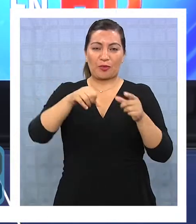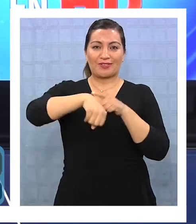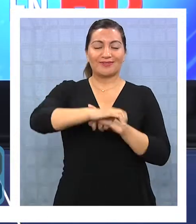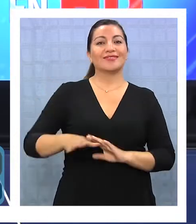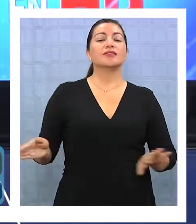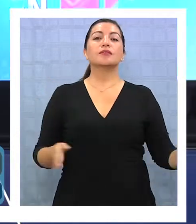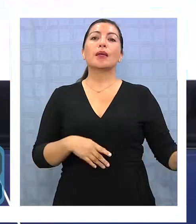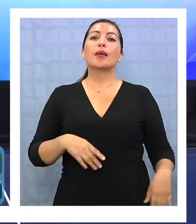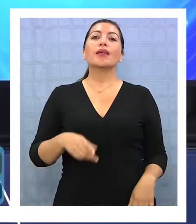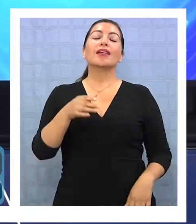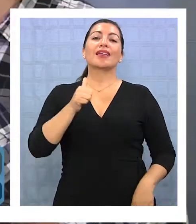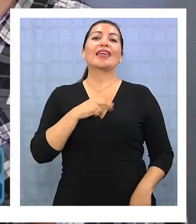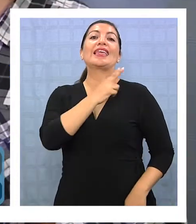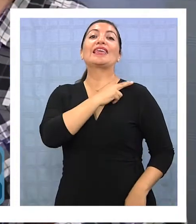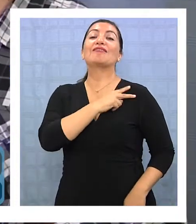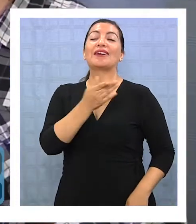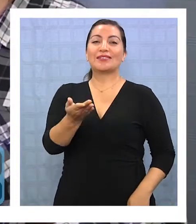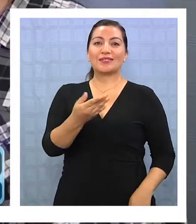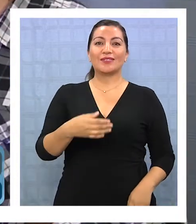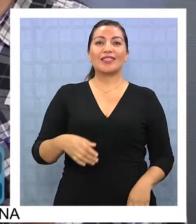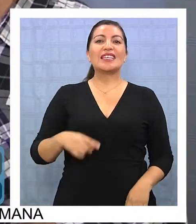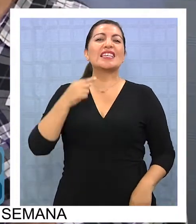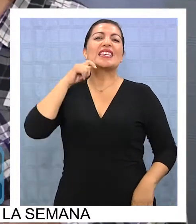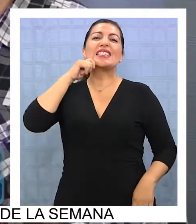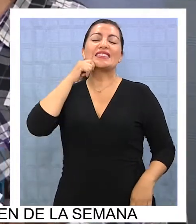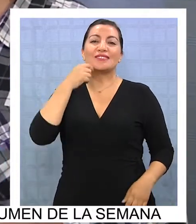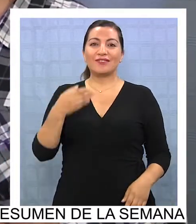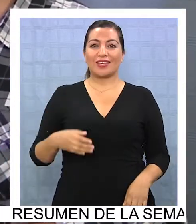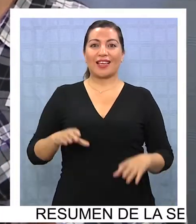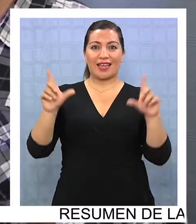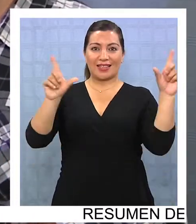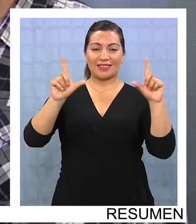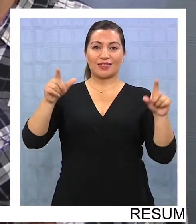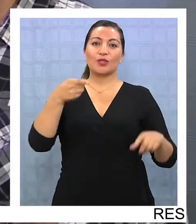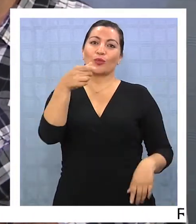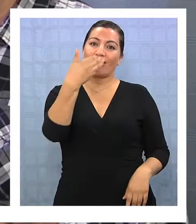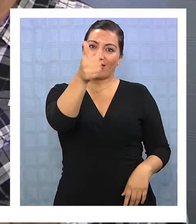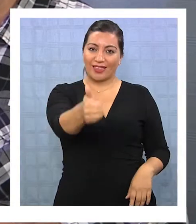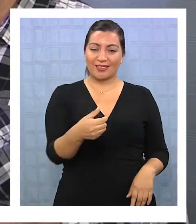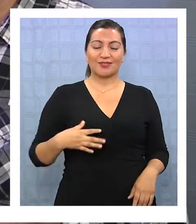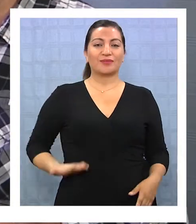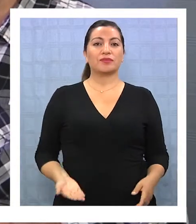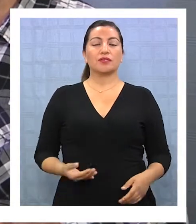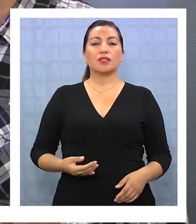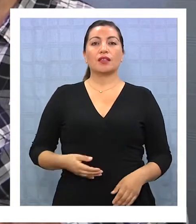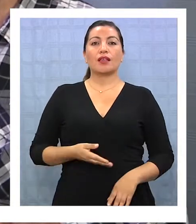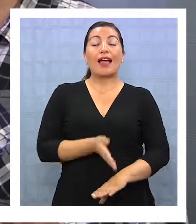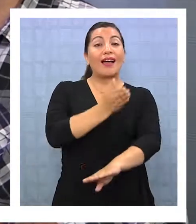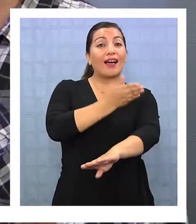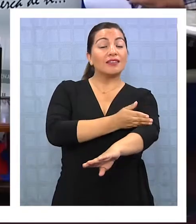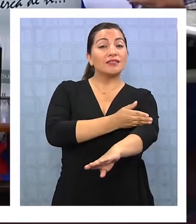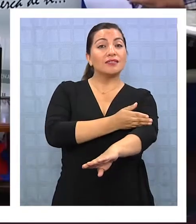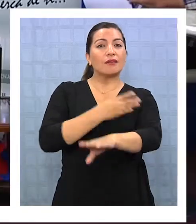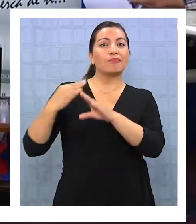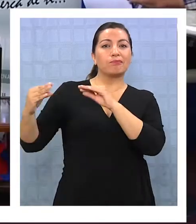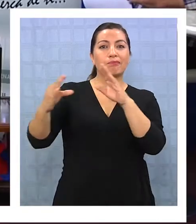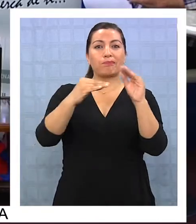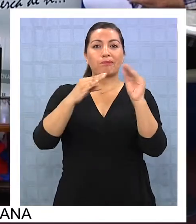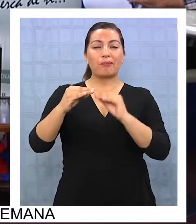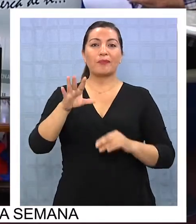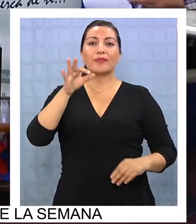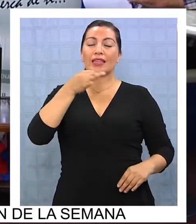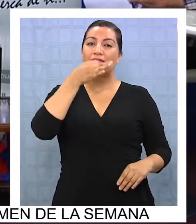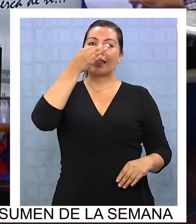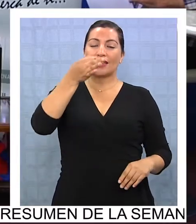a nuestra selección. Mabel, ¿qué significa para el canal, para ti como directora? Bueno, comentábamos al principio que